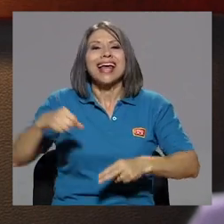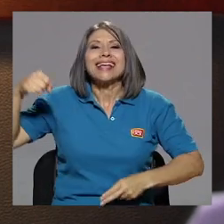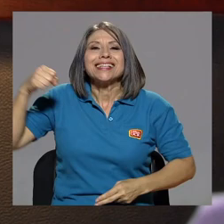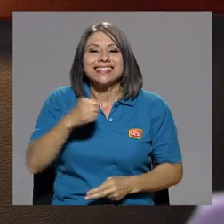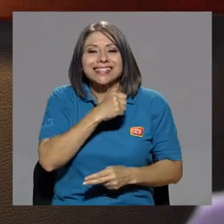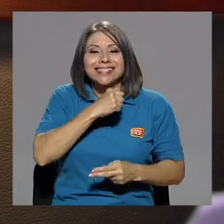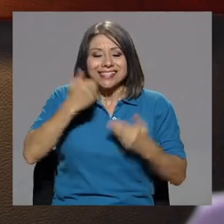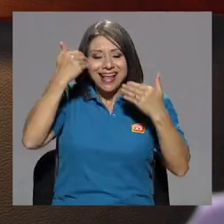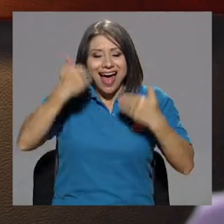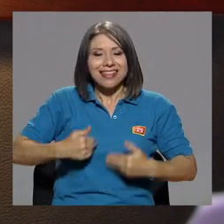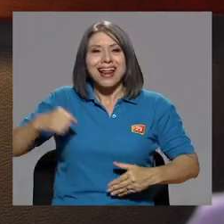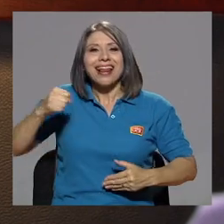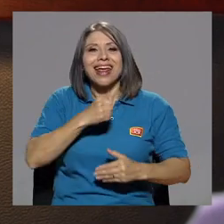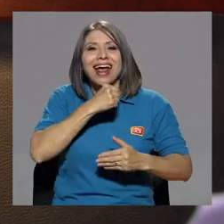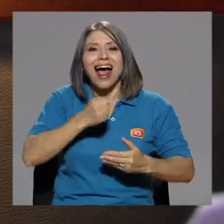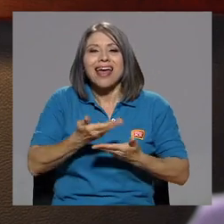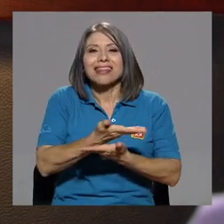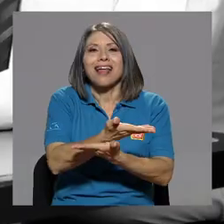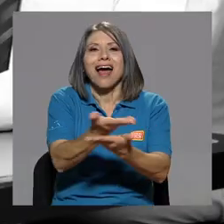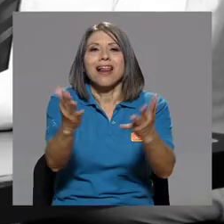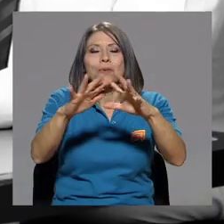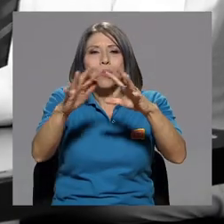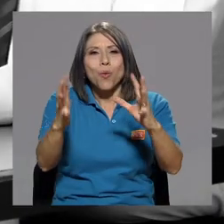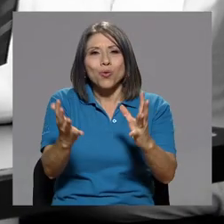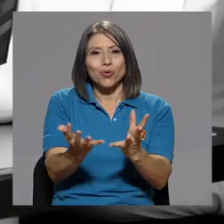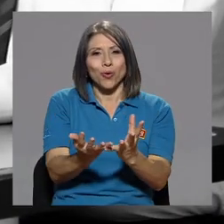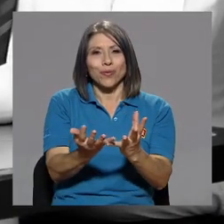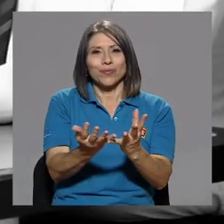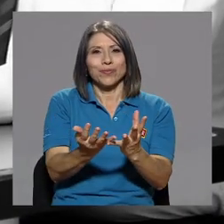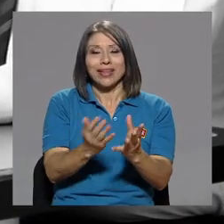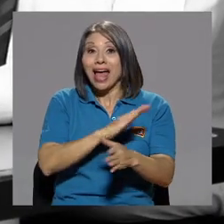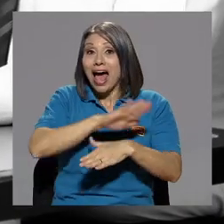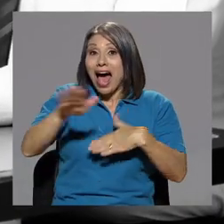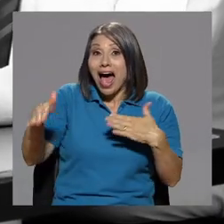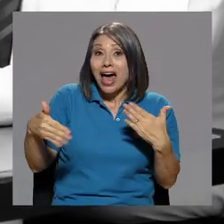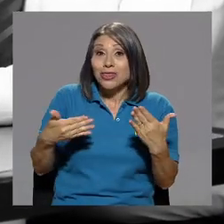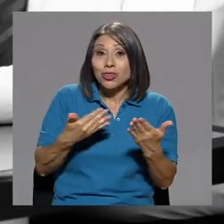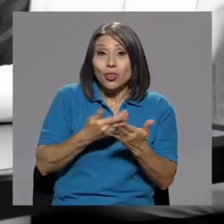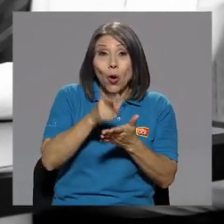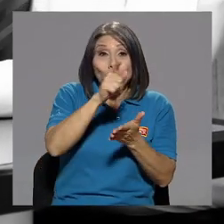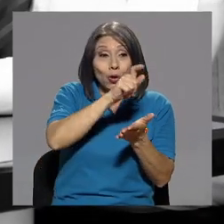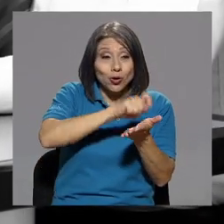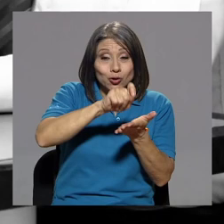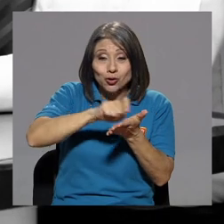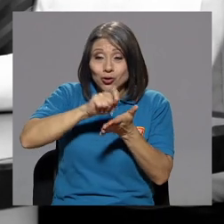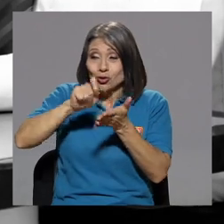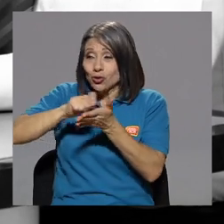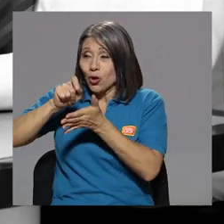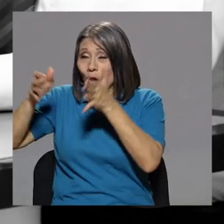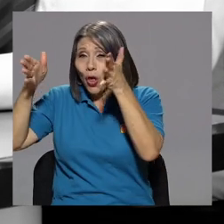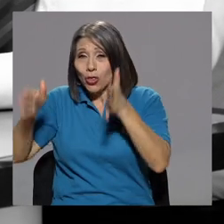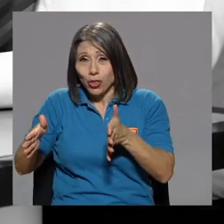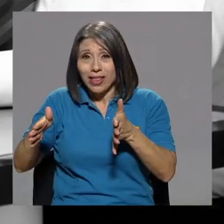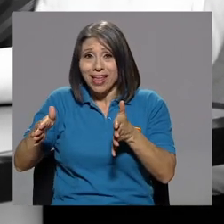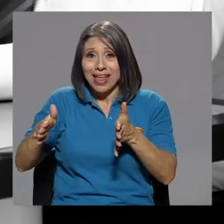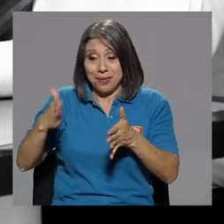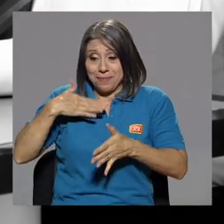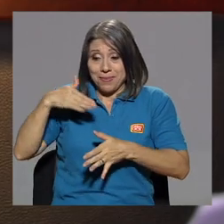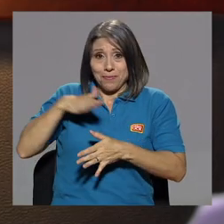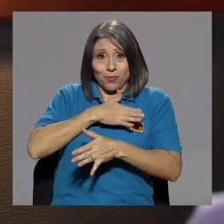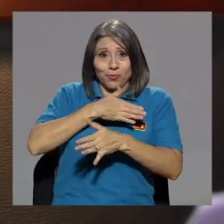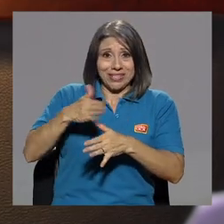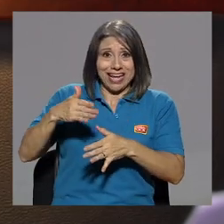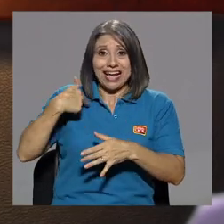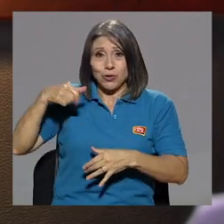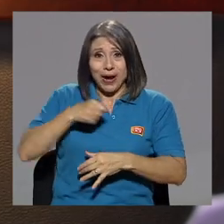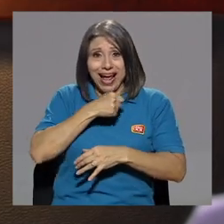Se va a llamar mi Sandra le canta al mundo. A todos los compositores que les he cantado durante mis 42 años de carrera.